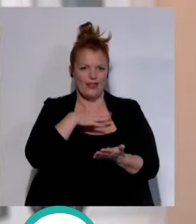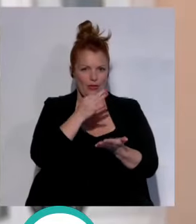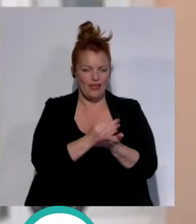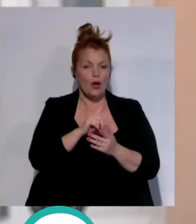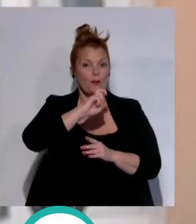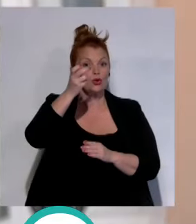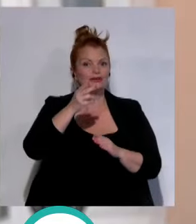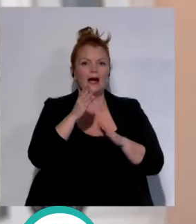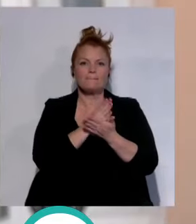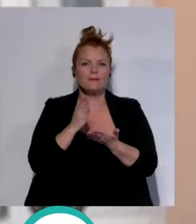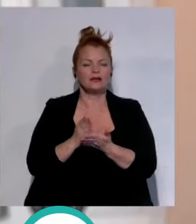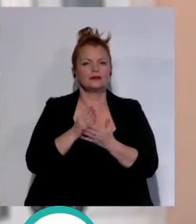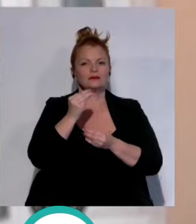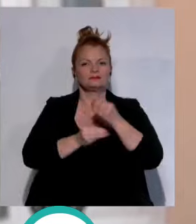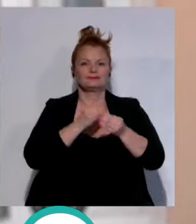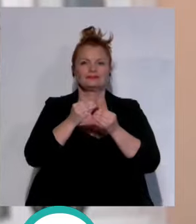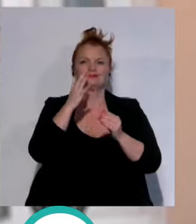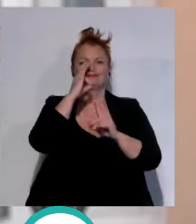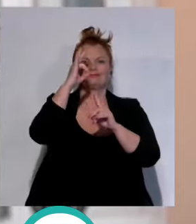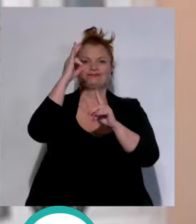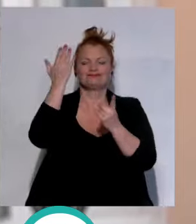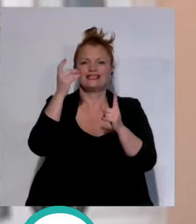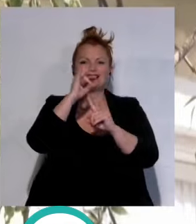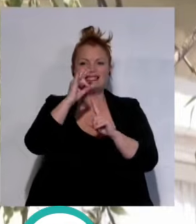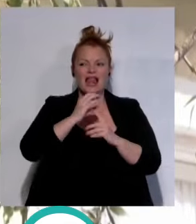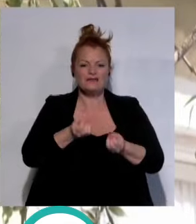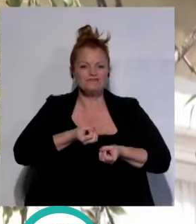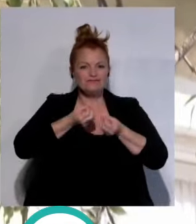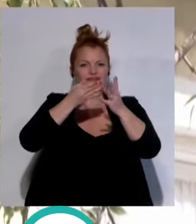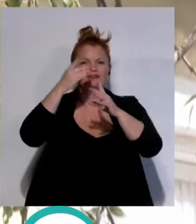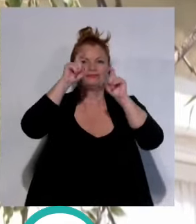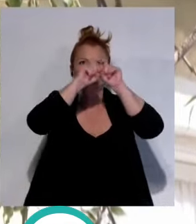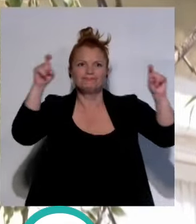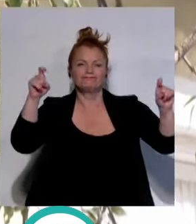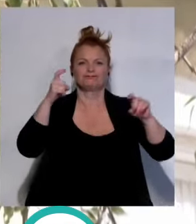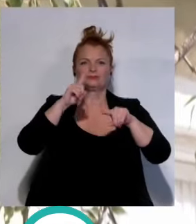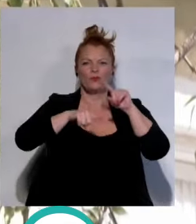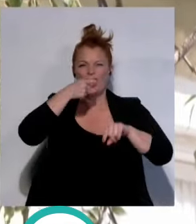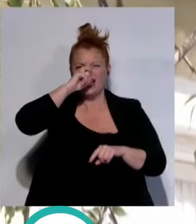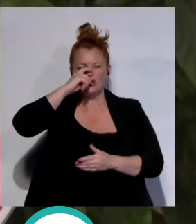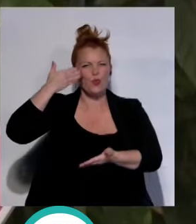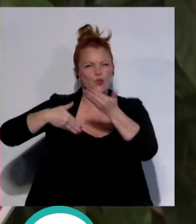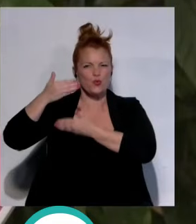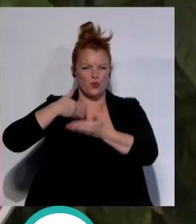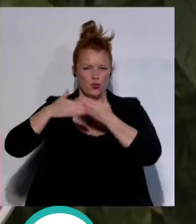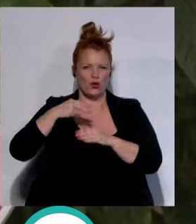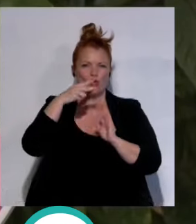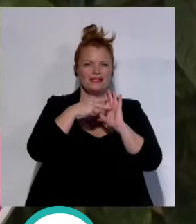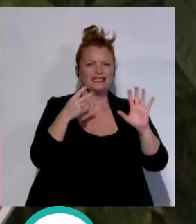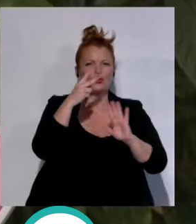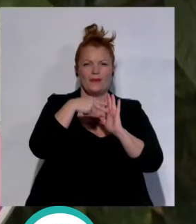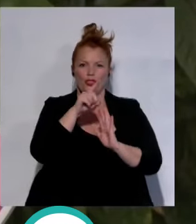Por otra parte, se sustituirá a las señalíticas actuales, muchas de las cuales se han quedado antiguas, ya que datan del 2007 y 2012.